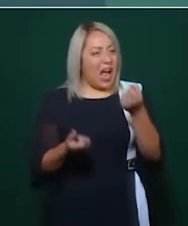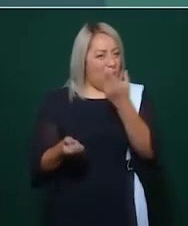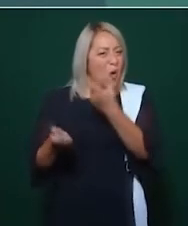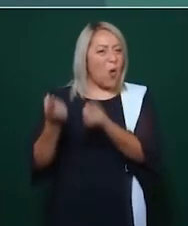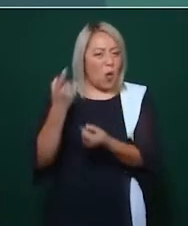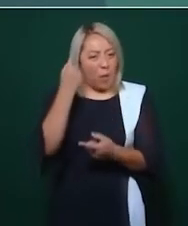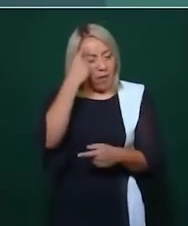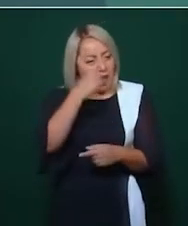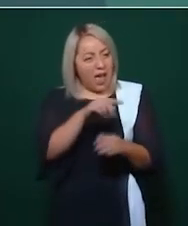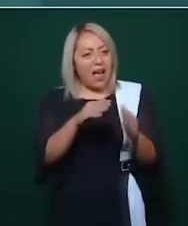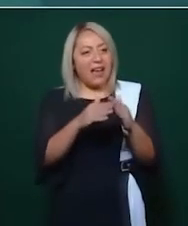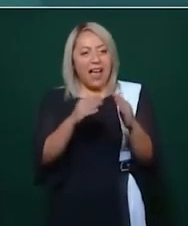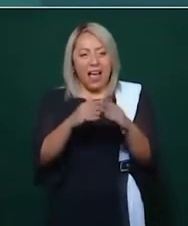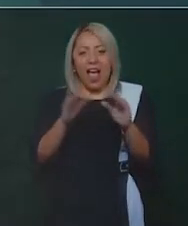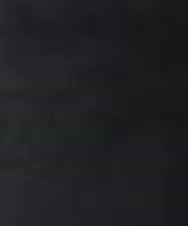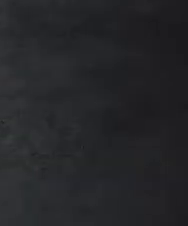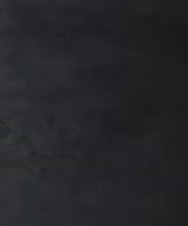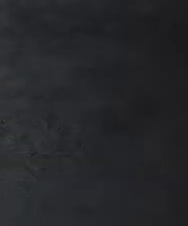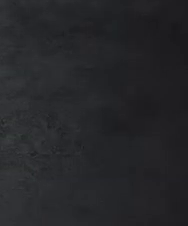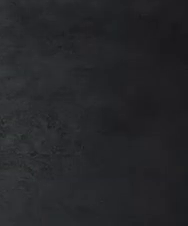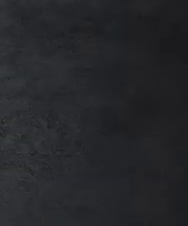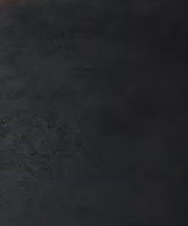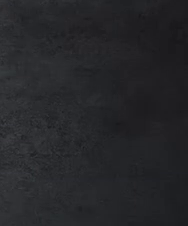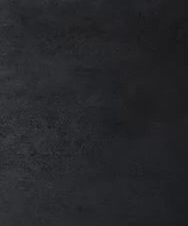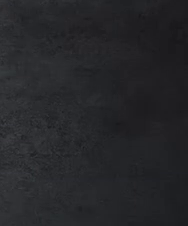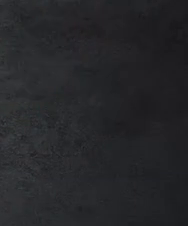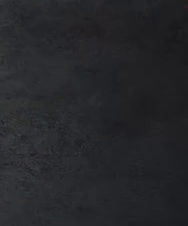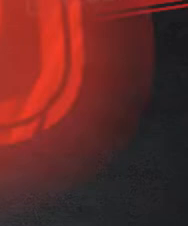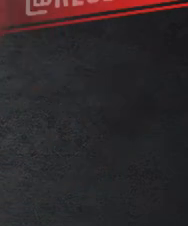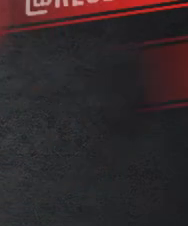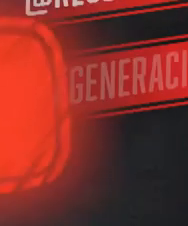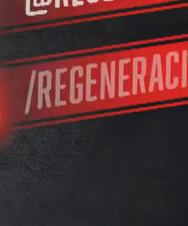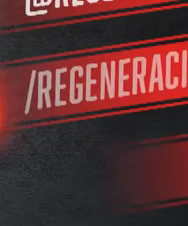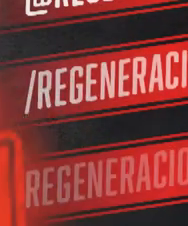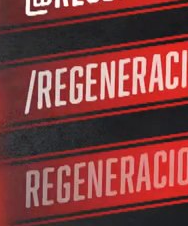carne. Amén. Amén. Amén.